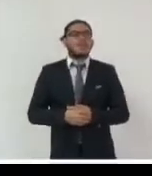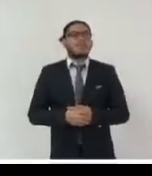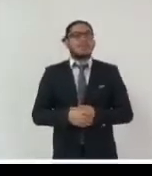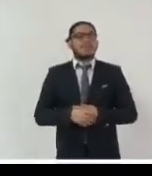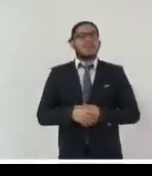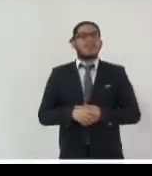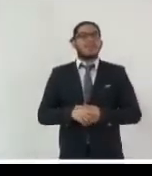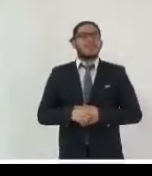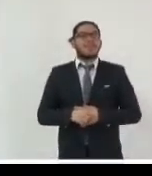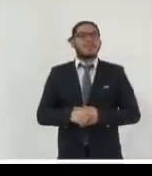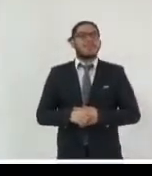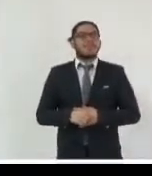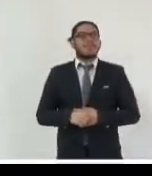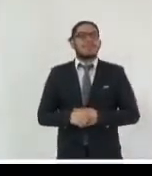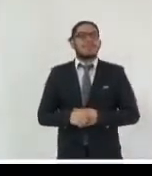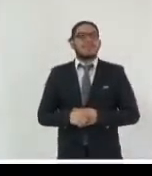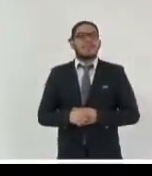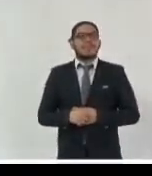PDF.